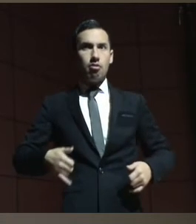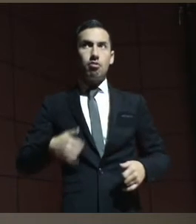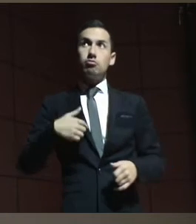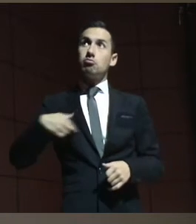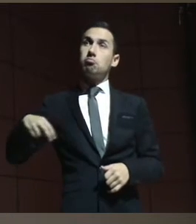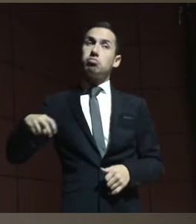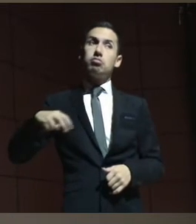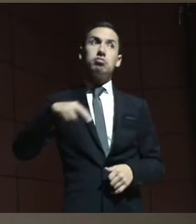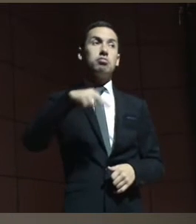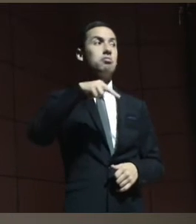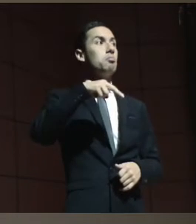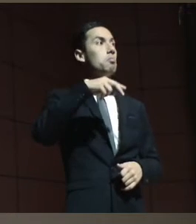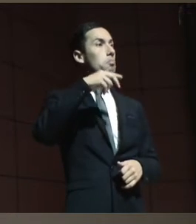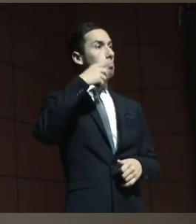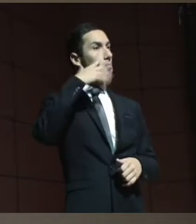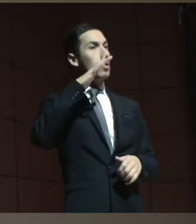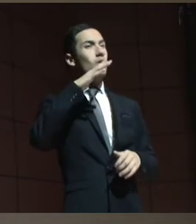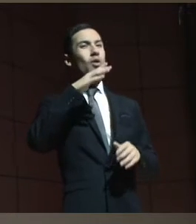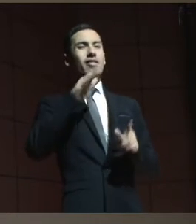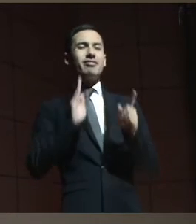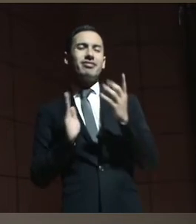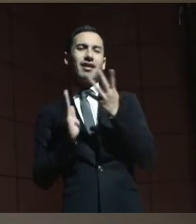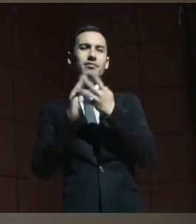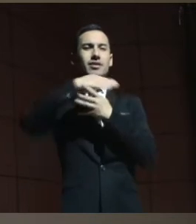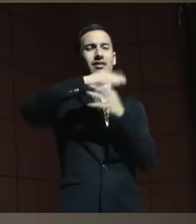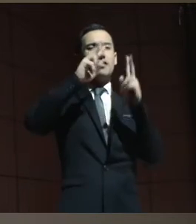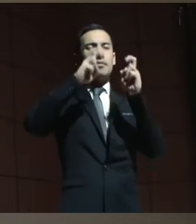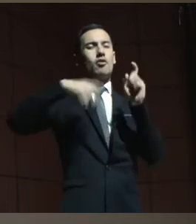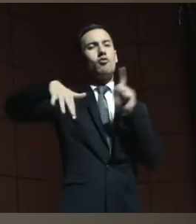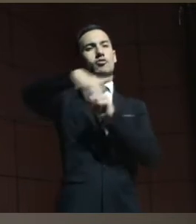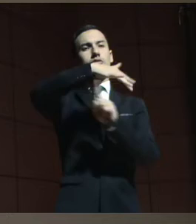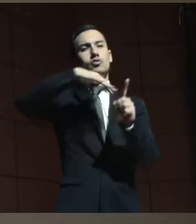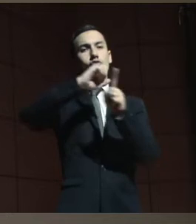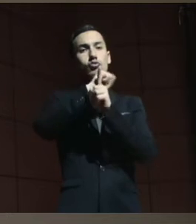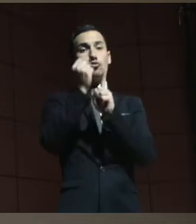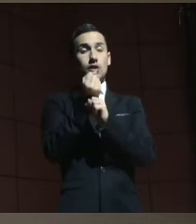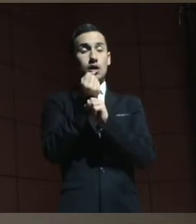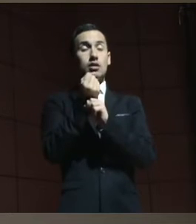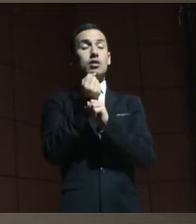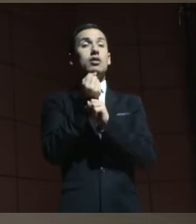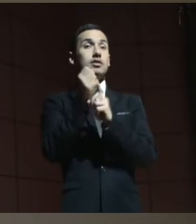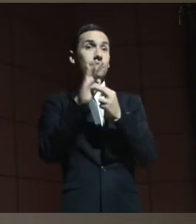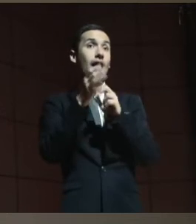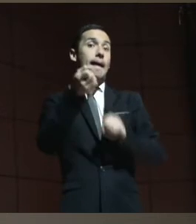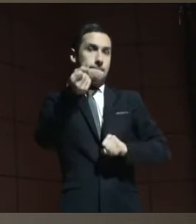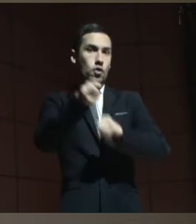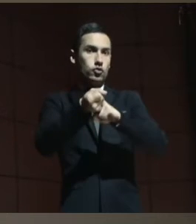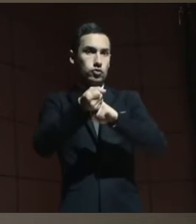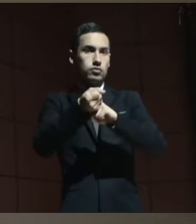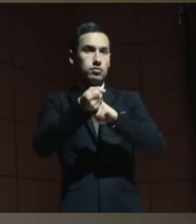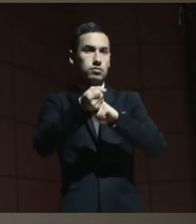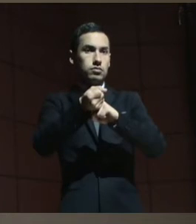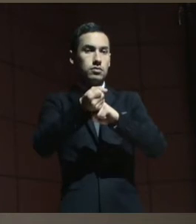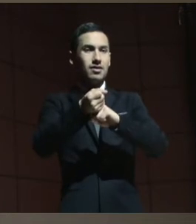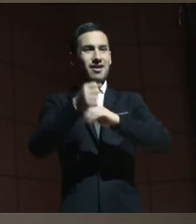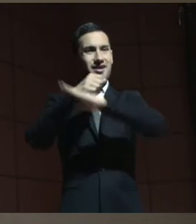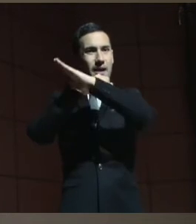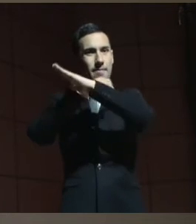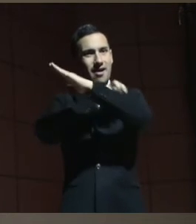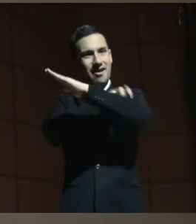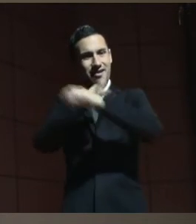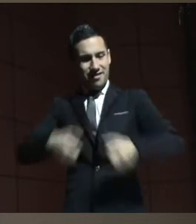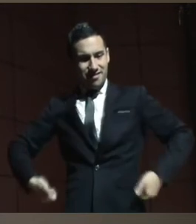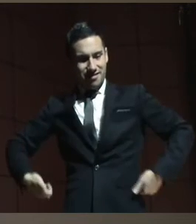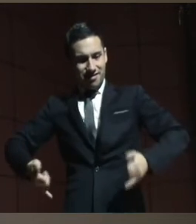en el contexto social respecto de posibilitar los apoyos. En realidad la rampa fue un